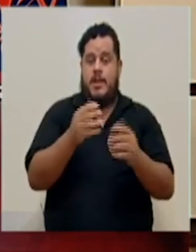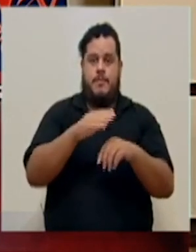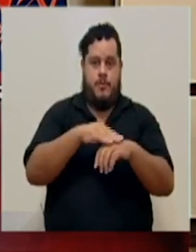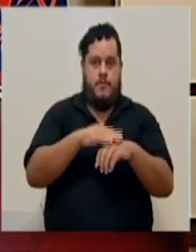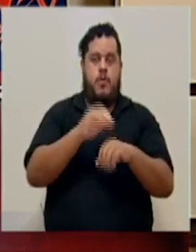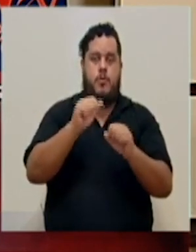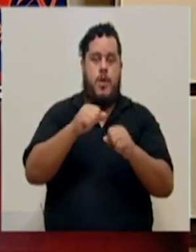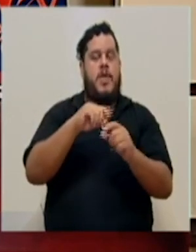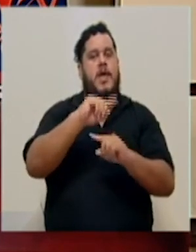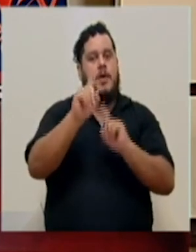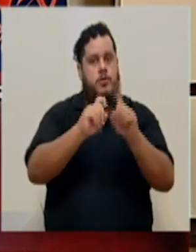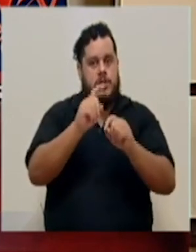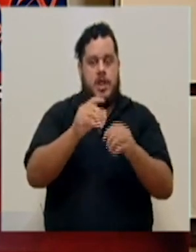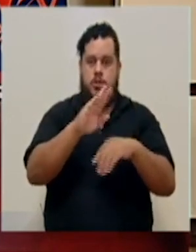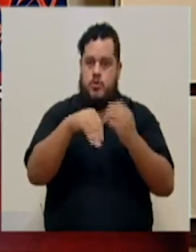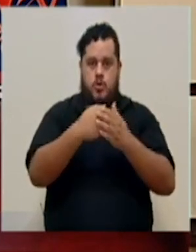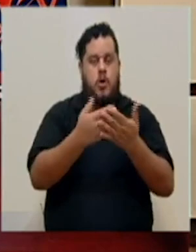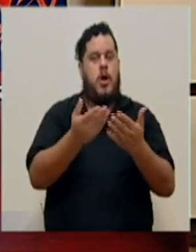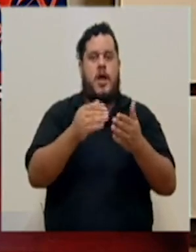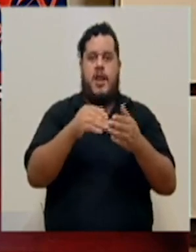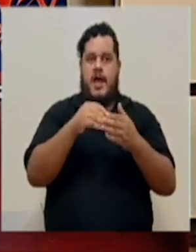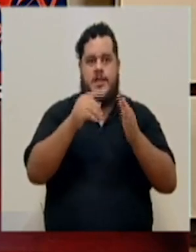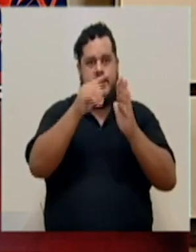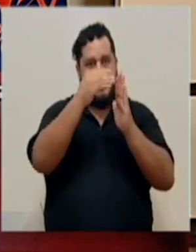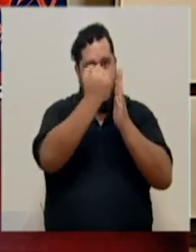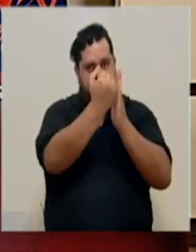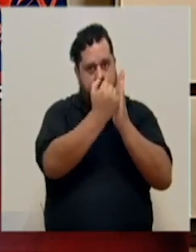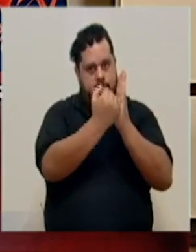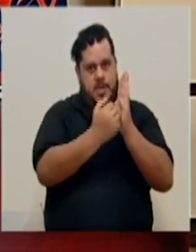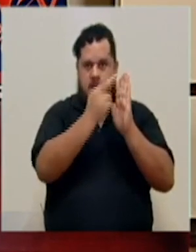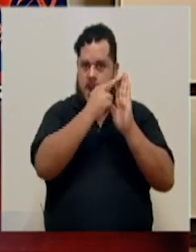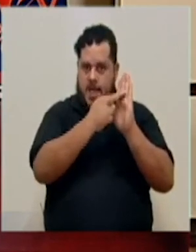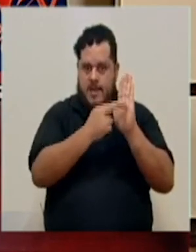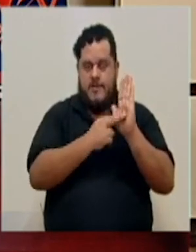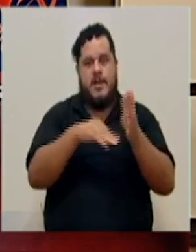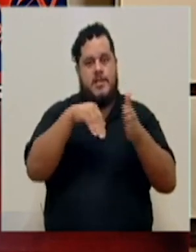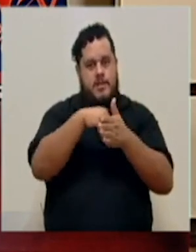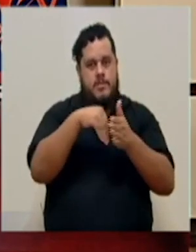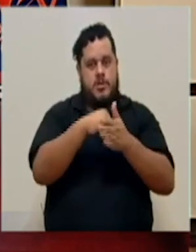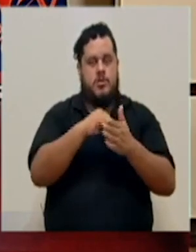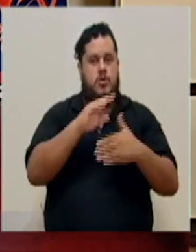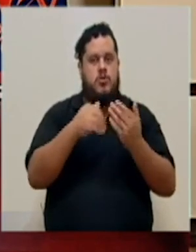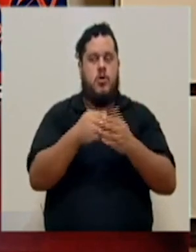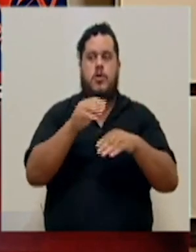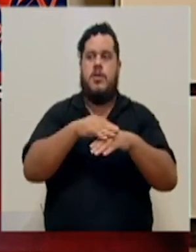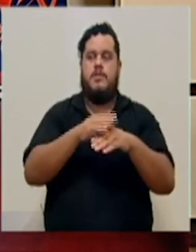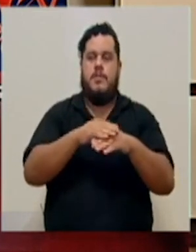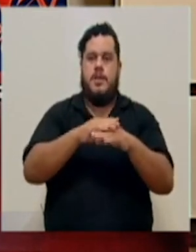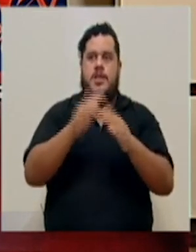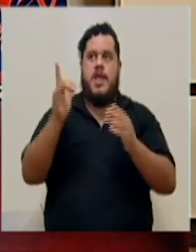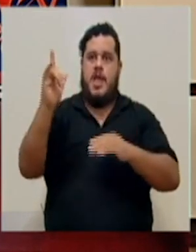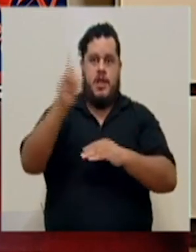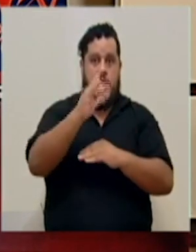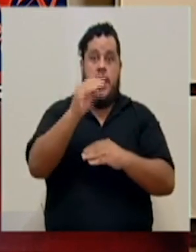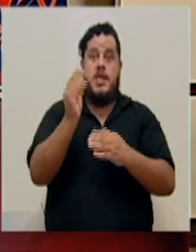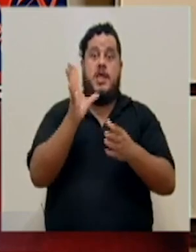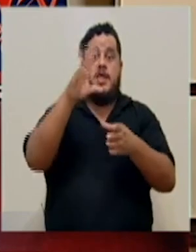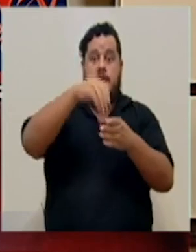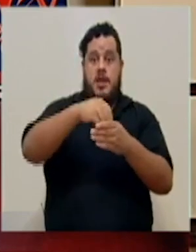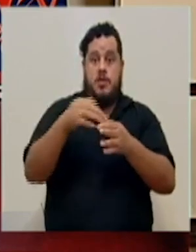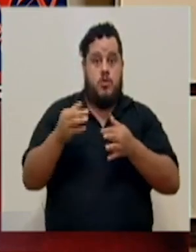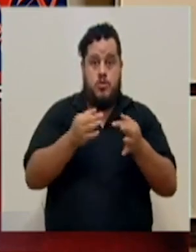puede consultar las medidas de restricción operación, la lista de países de procedencia permitidos vía aérea y los requisitos de ingreso